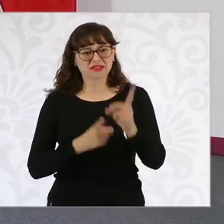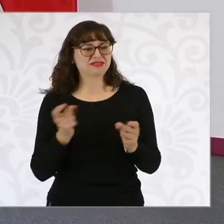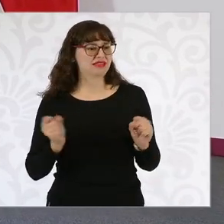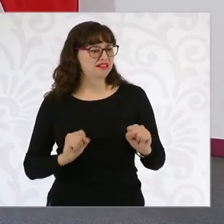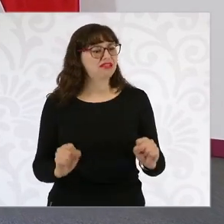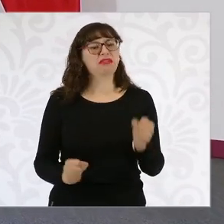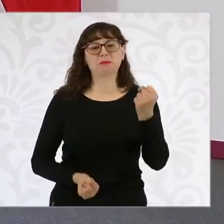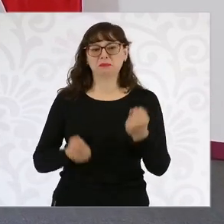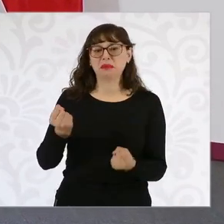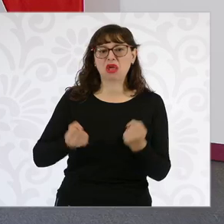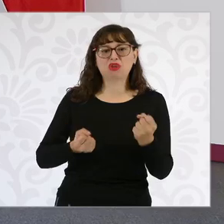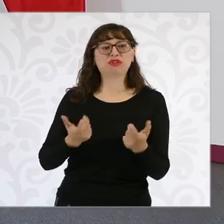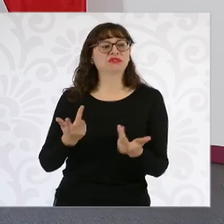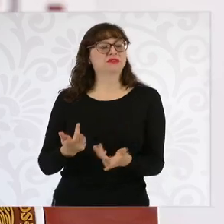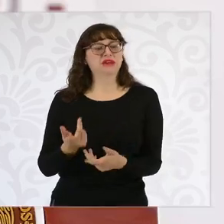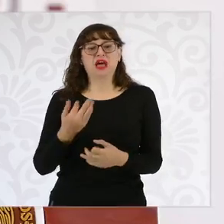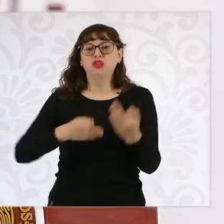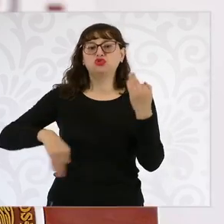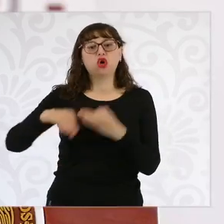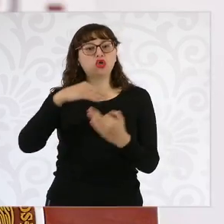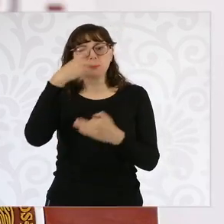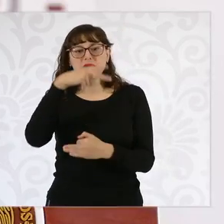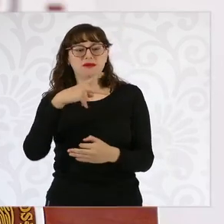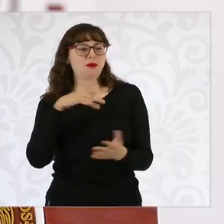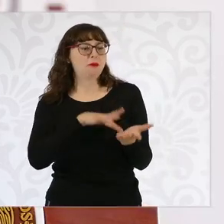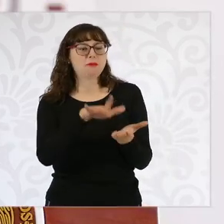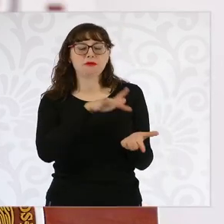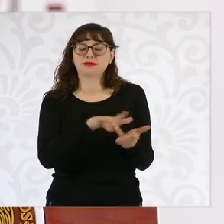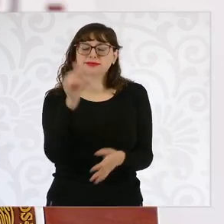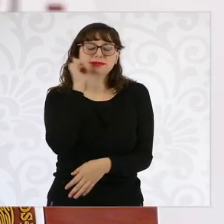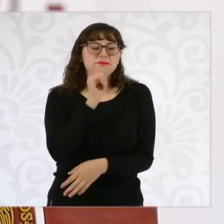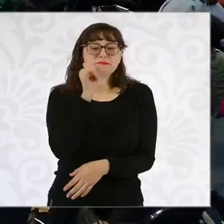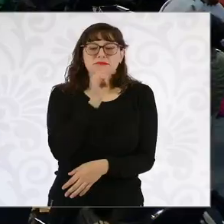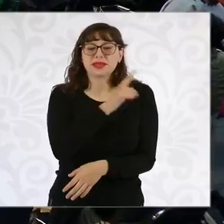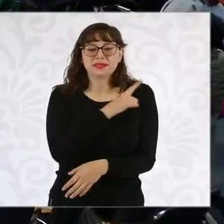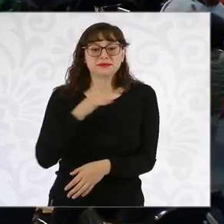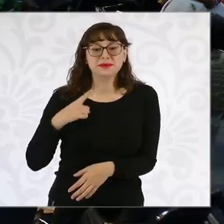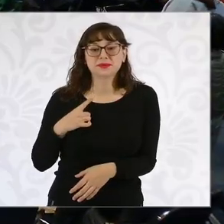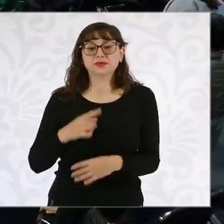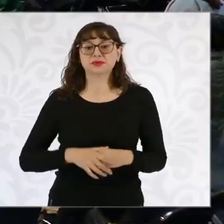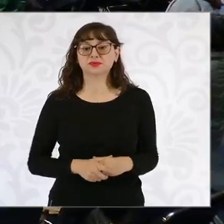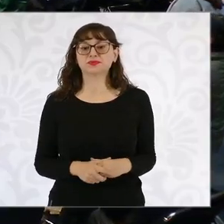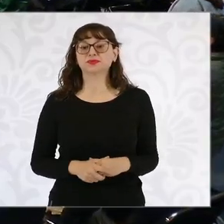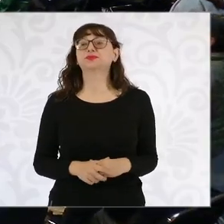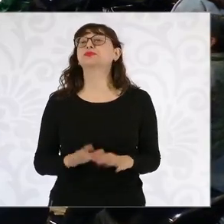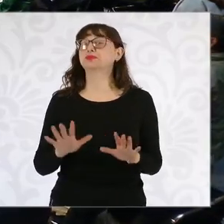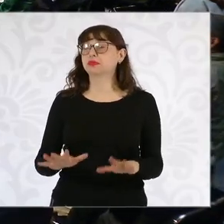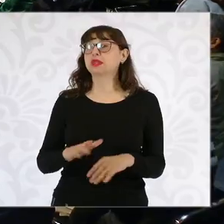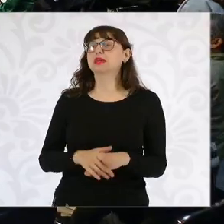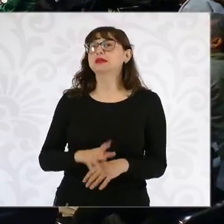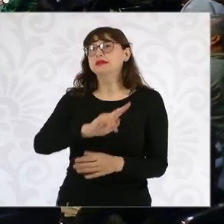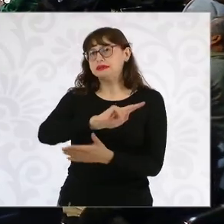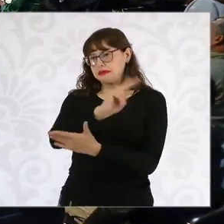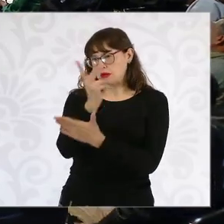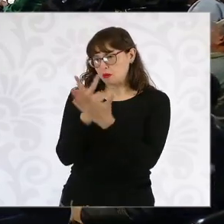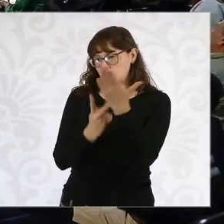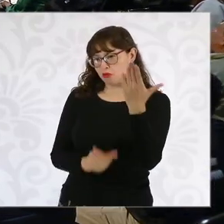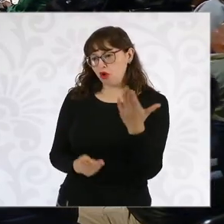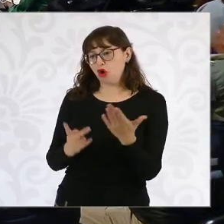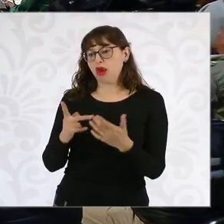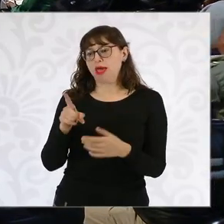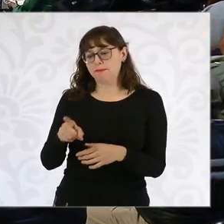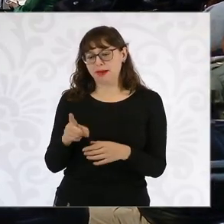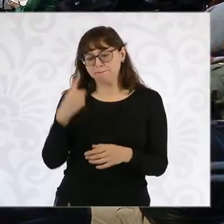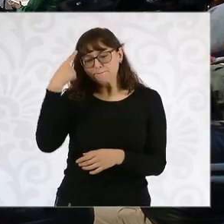Entonces, siempre hay que apoyar a todas y a todos los mexicanos. Gracias. Preguntarle entonces, de este programa del sistema de educación